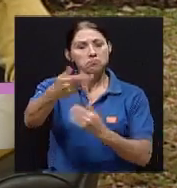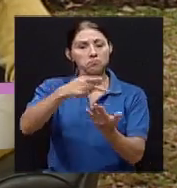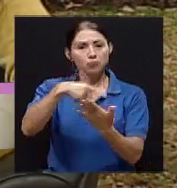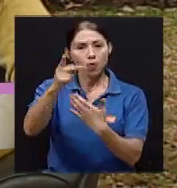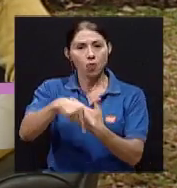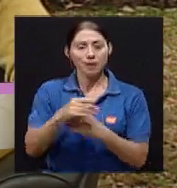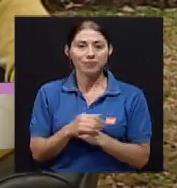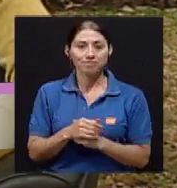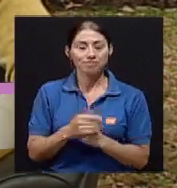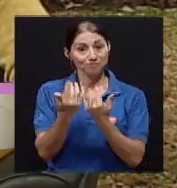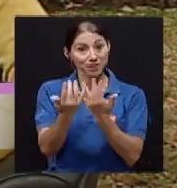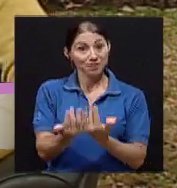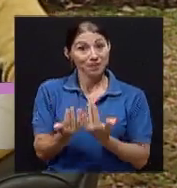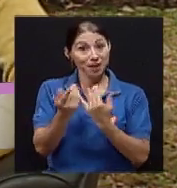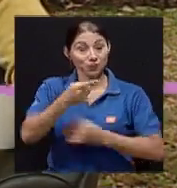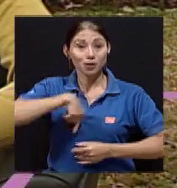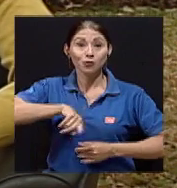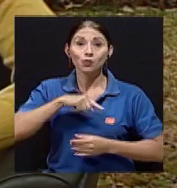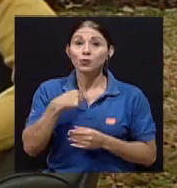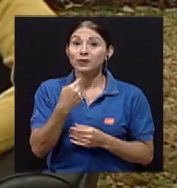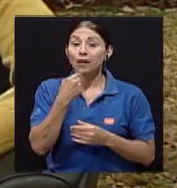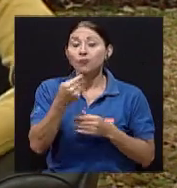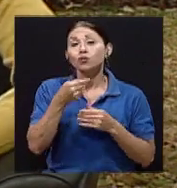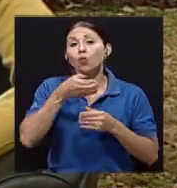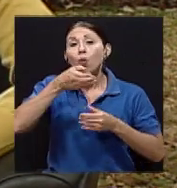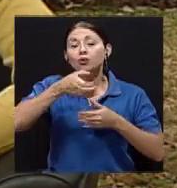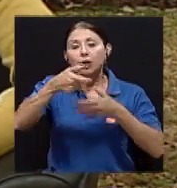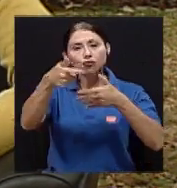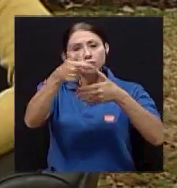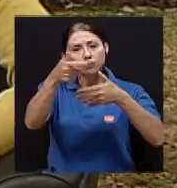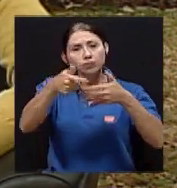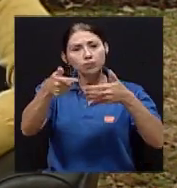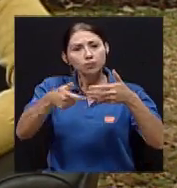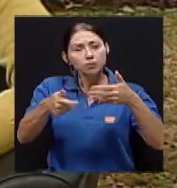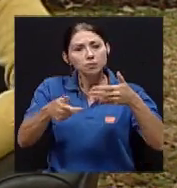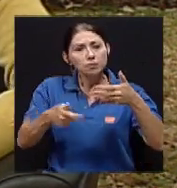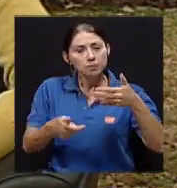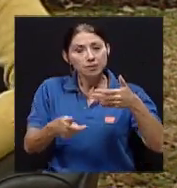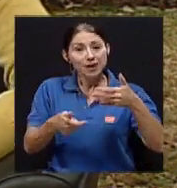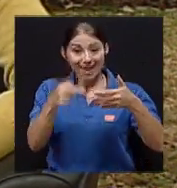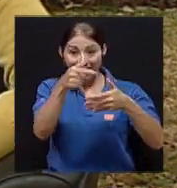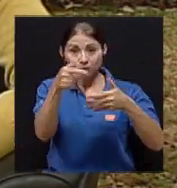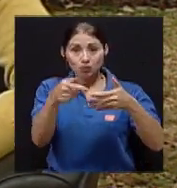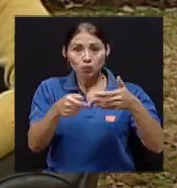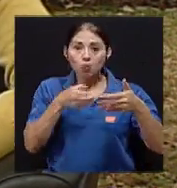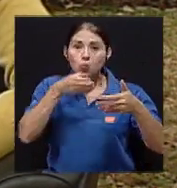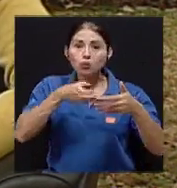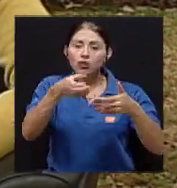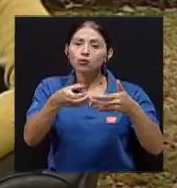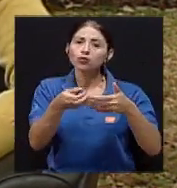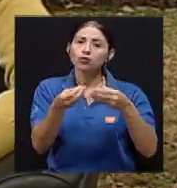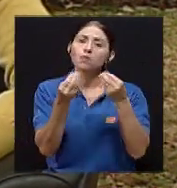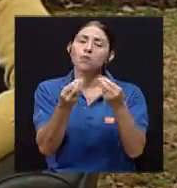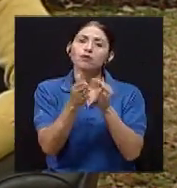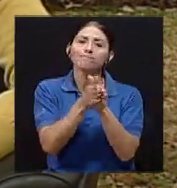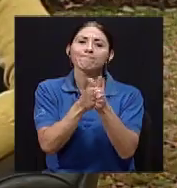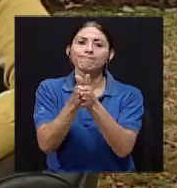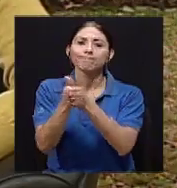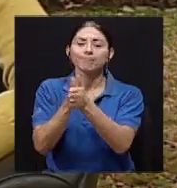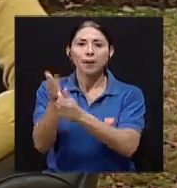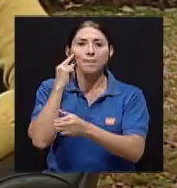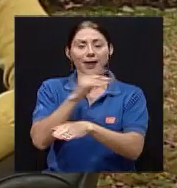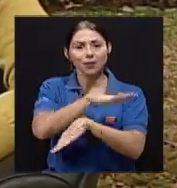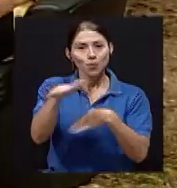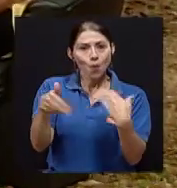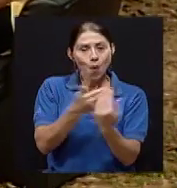que estos consejos que les vamos a dar en estas conversaciones sean de gran provecho para todos y todas